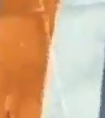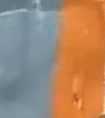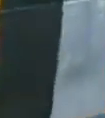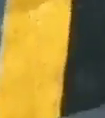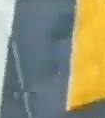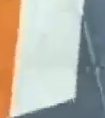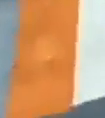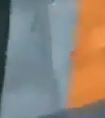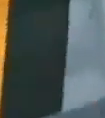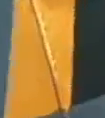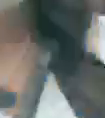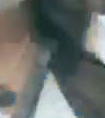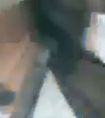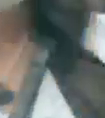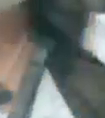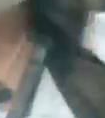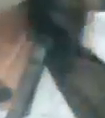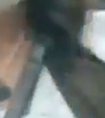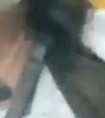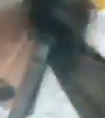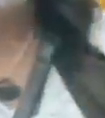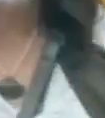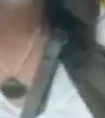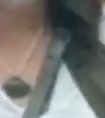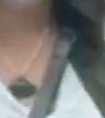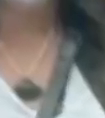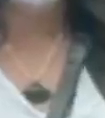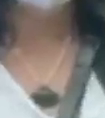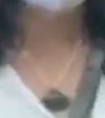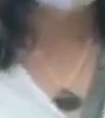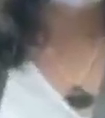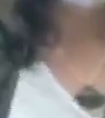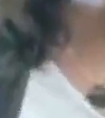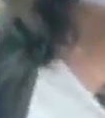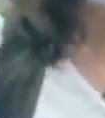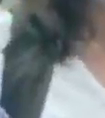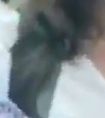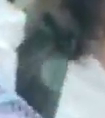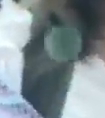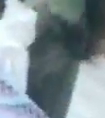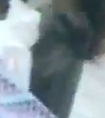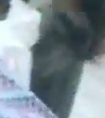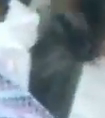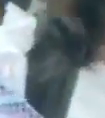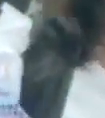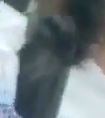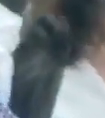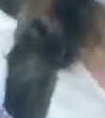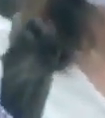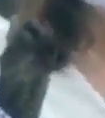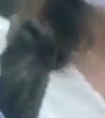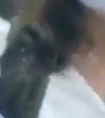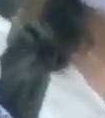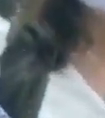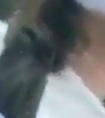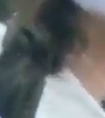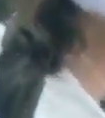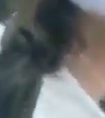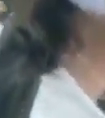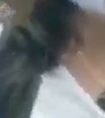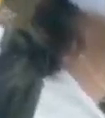buenas tardes presidente bueno estamos aquí ya inaugurando oficialmente el mural